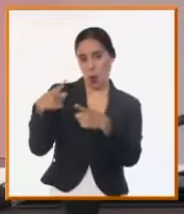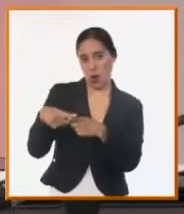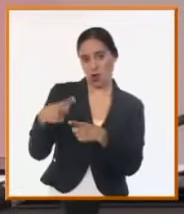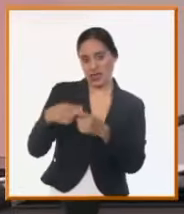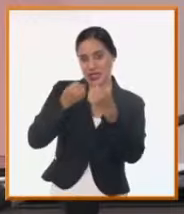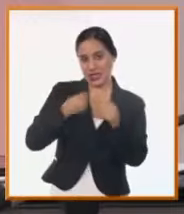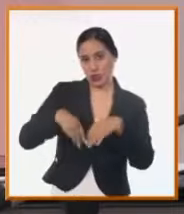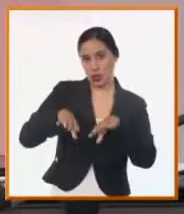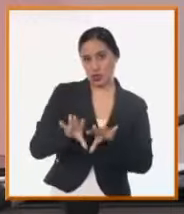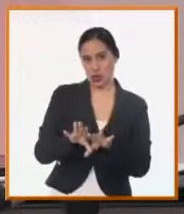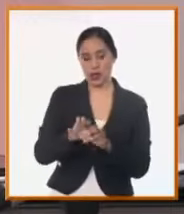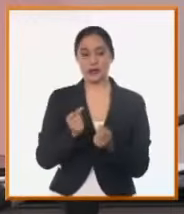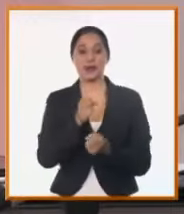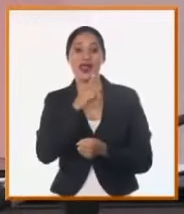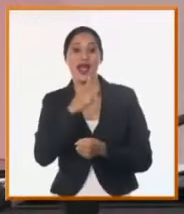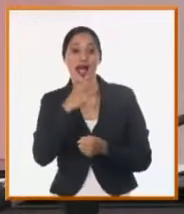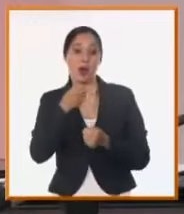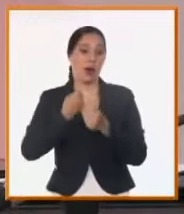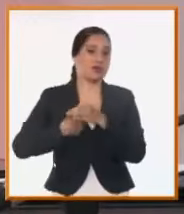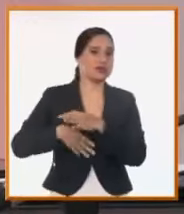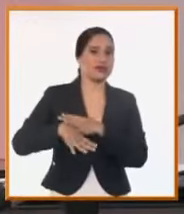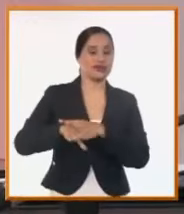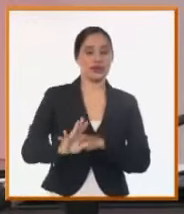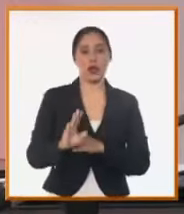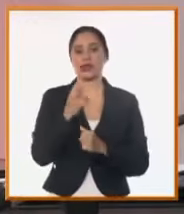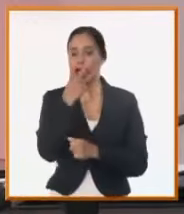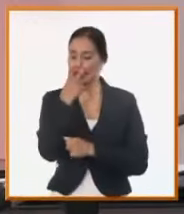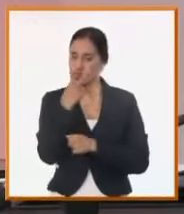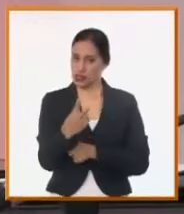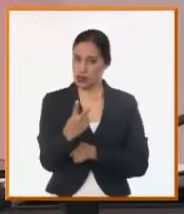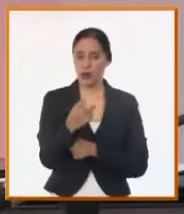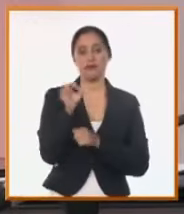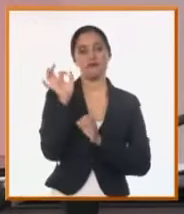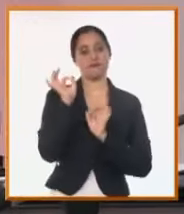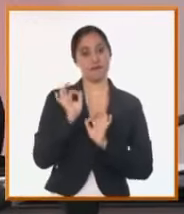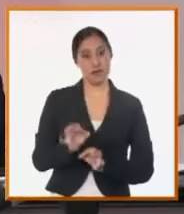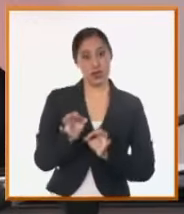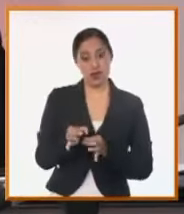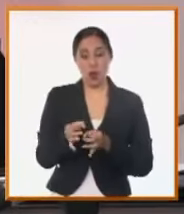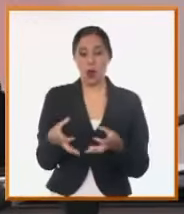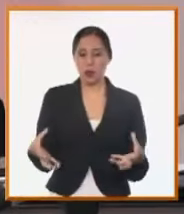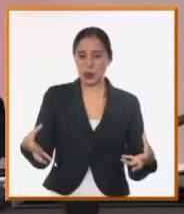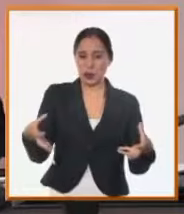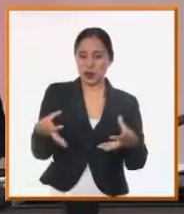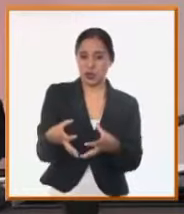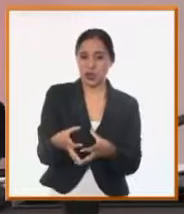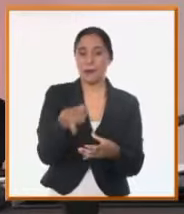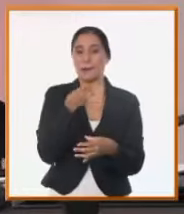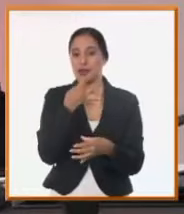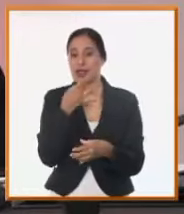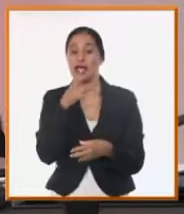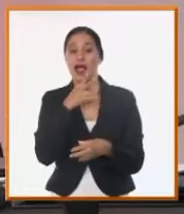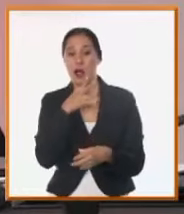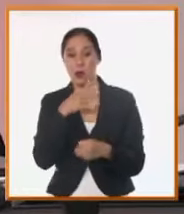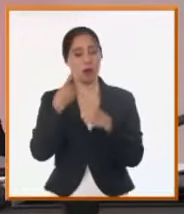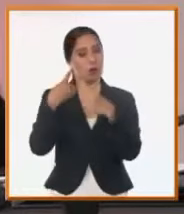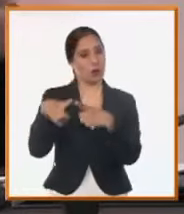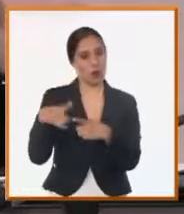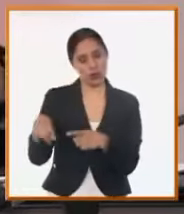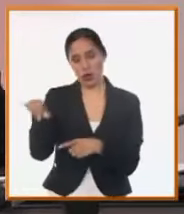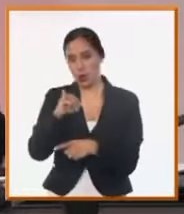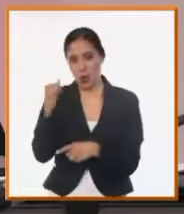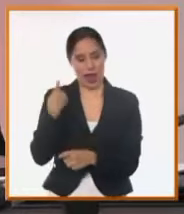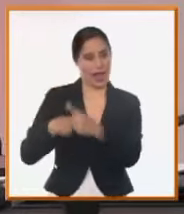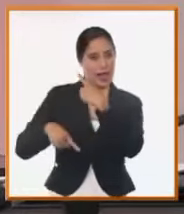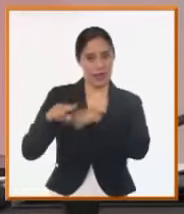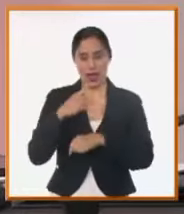de los salideros, con el tema de la atención a las fosas, de varios asuntos de los que ayer hablamos y que me